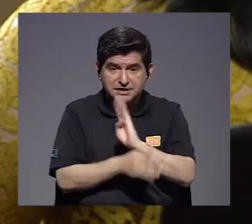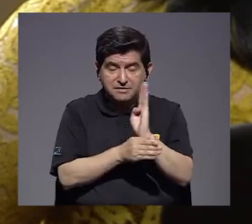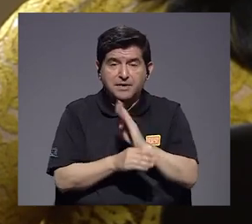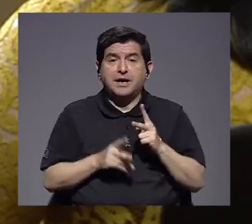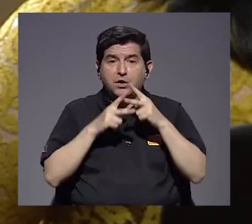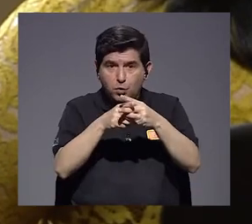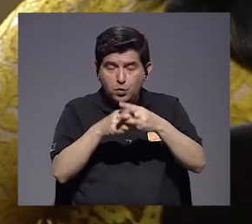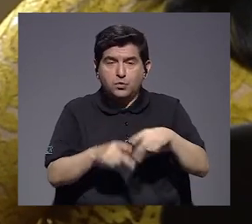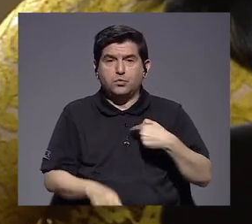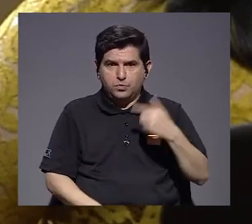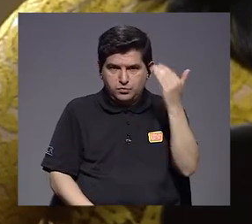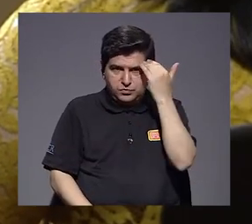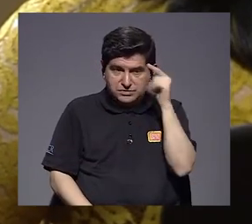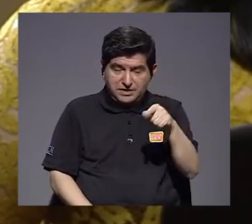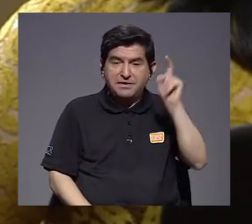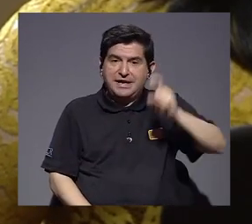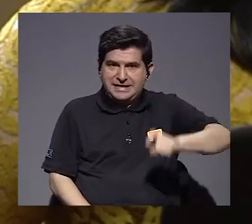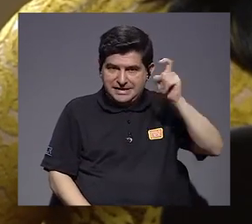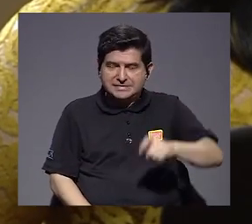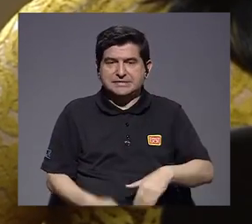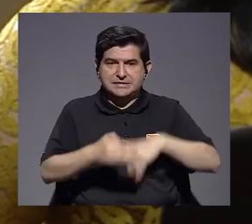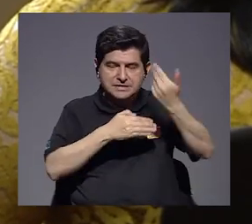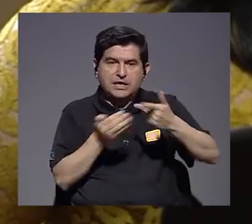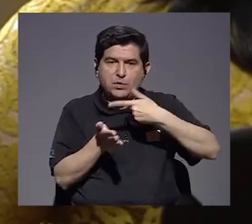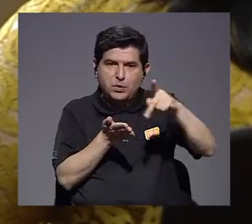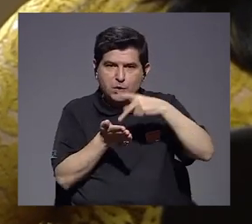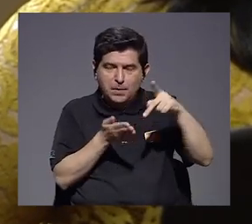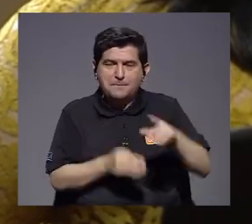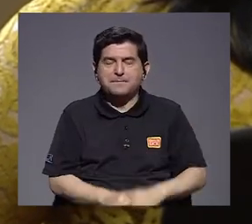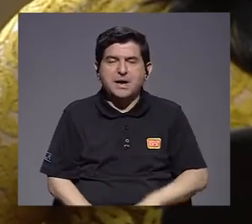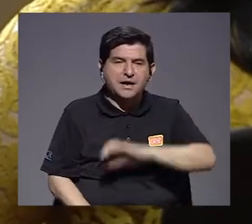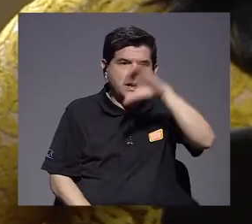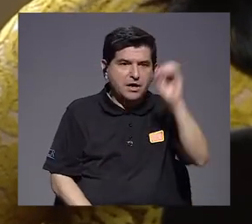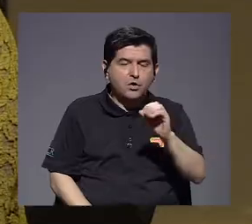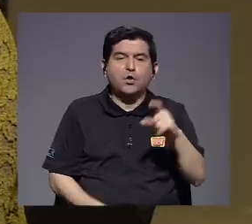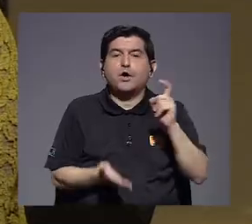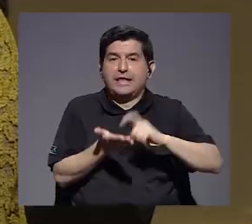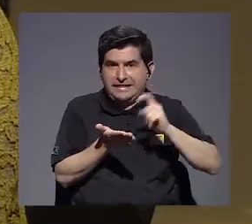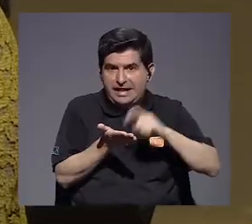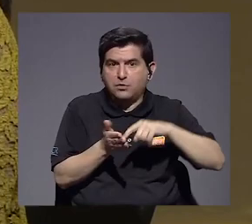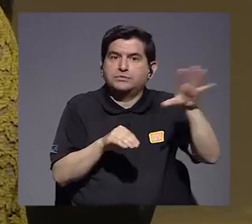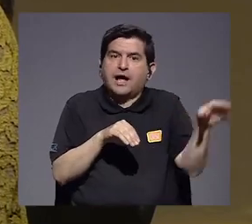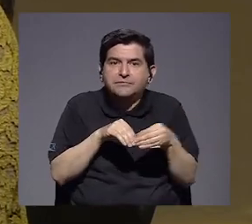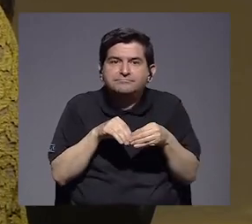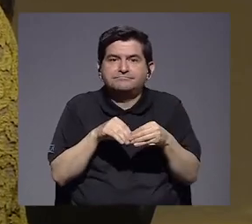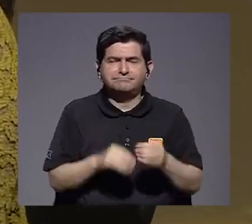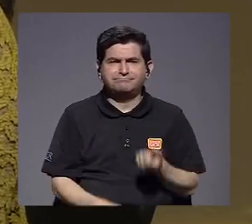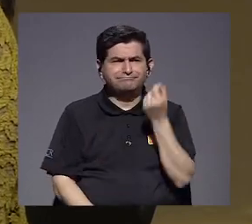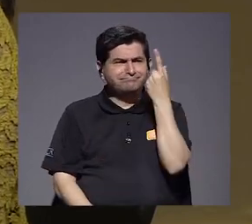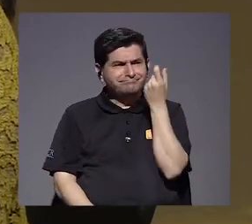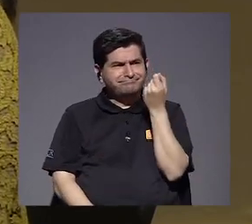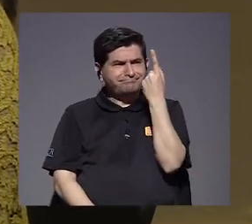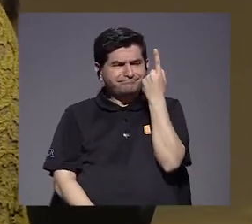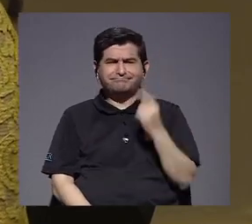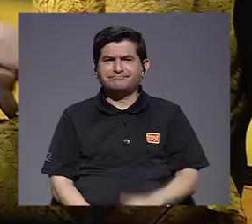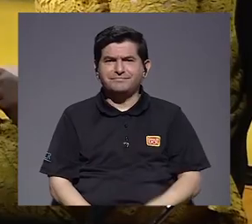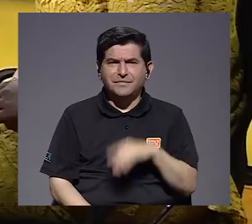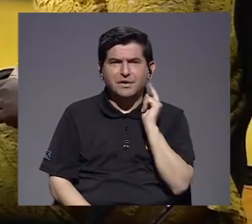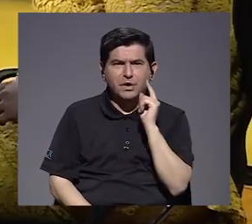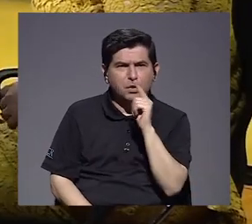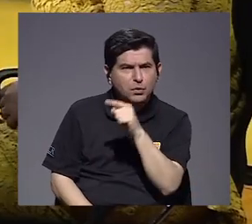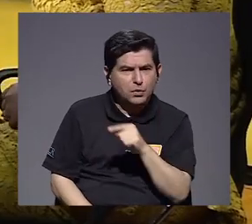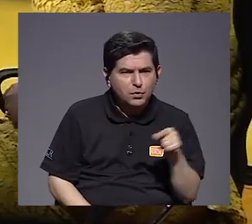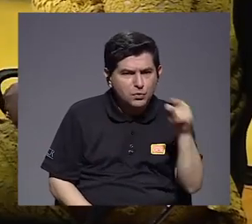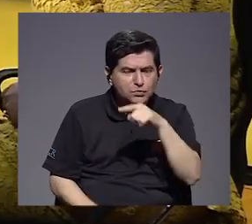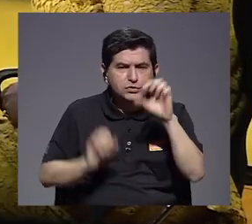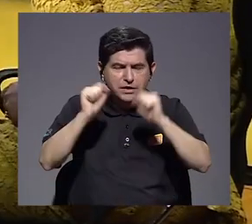banco le presta, uno sabe que eso requiere de luego pagar intereses y endeudamiento. Entonces, ¿cómo poder entender que ustedes